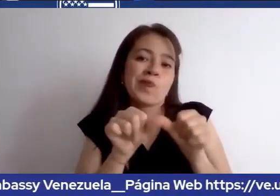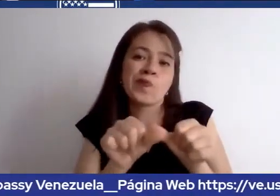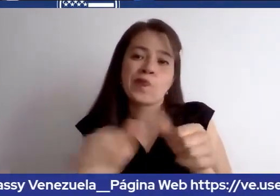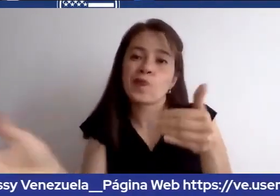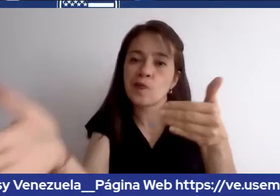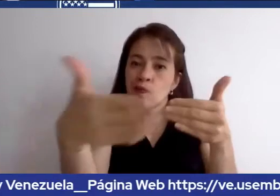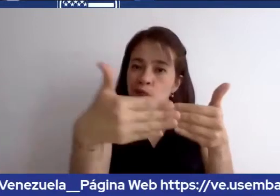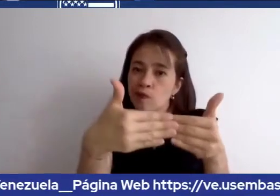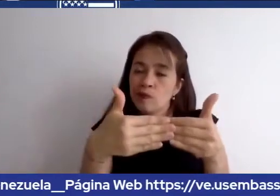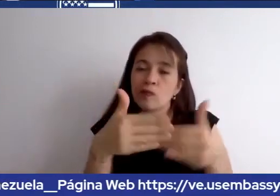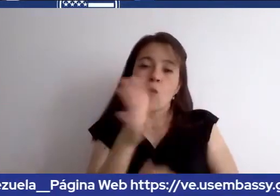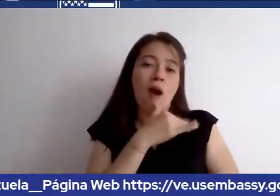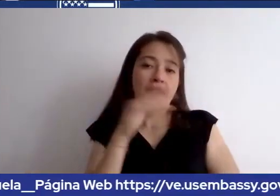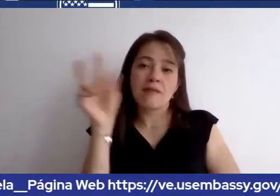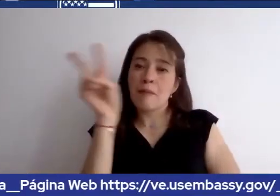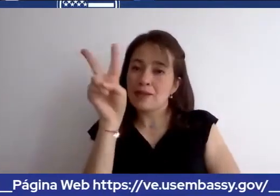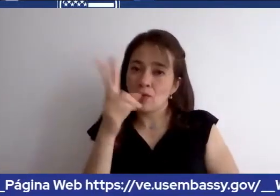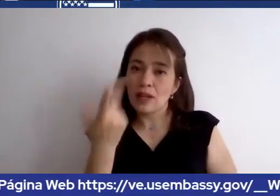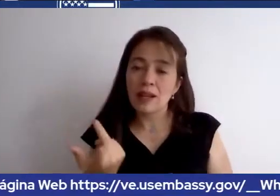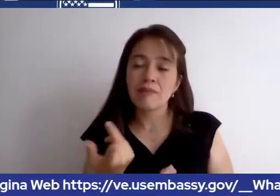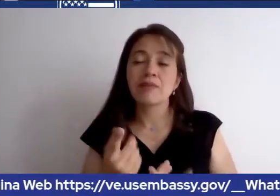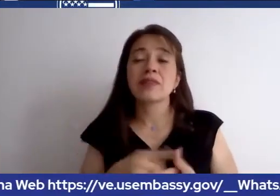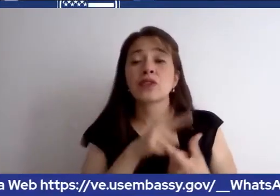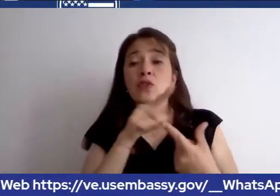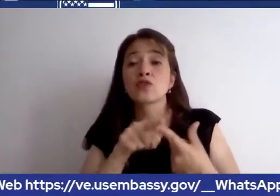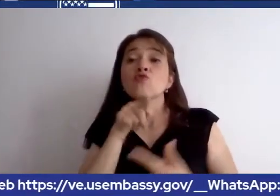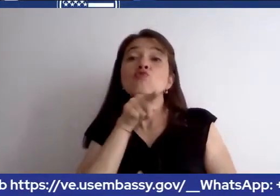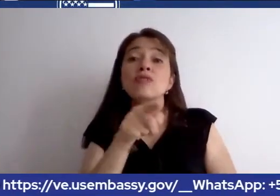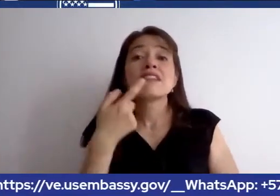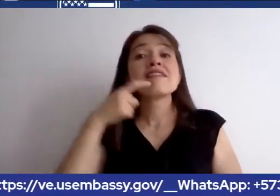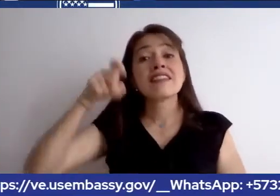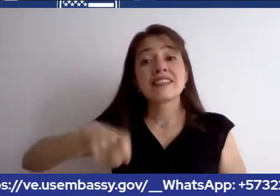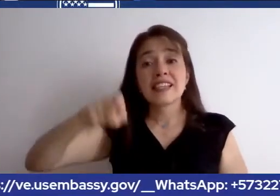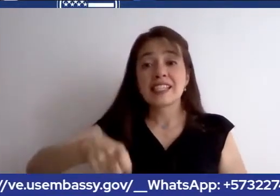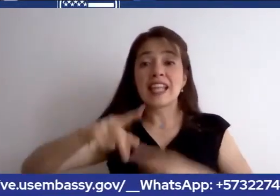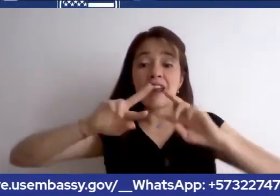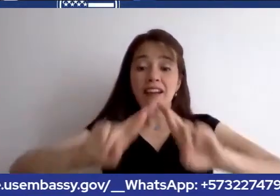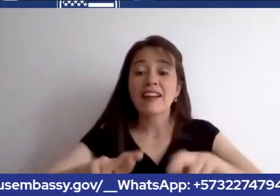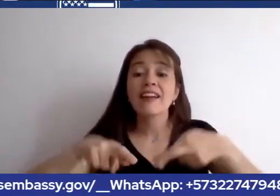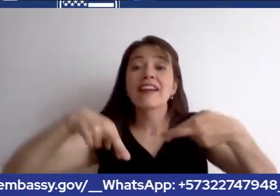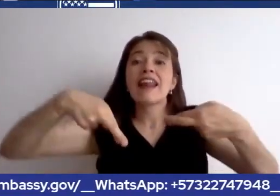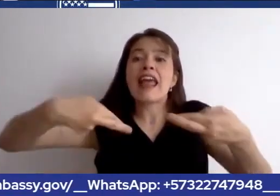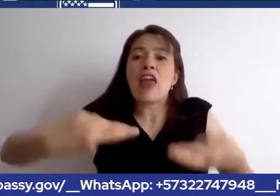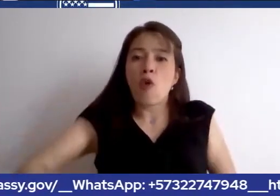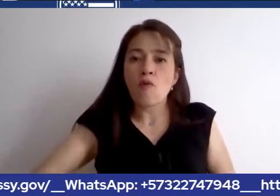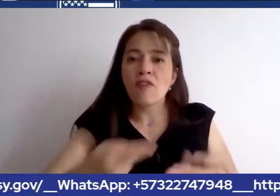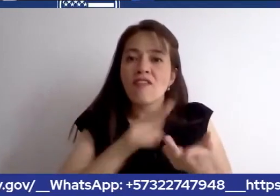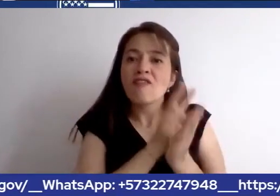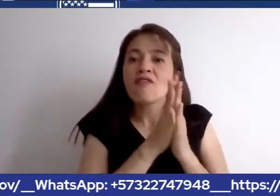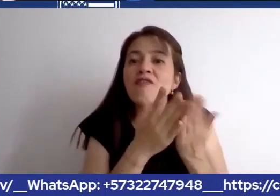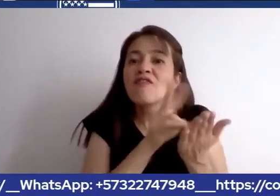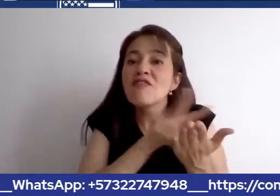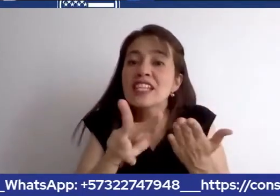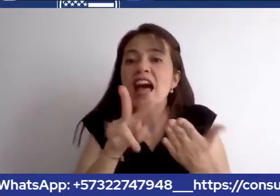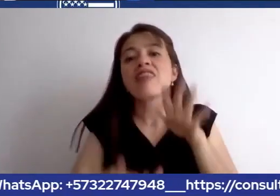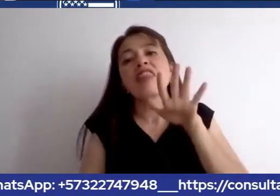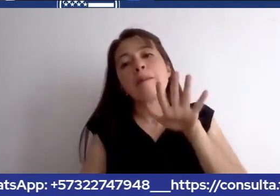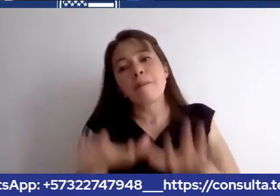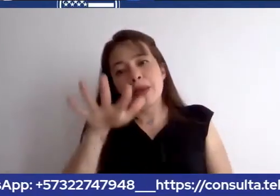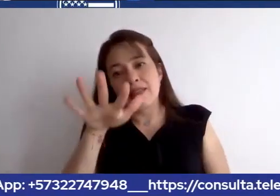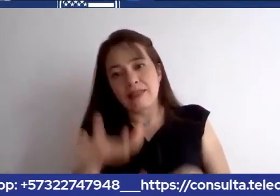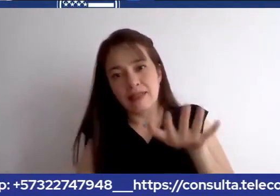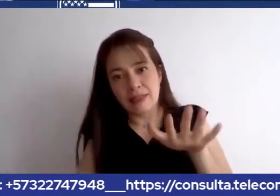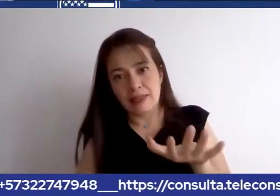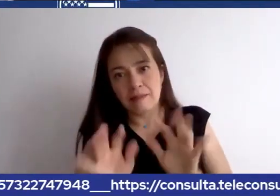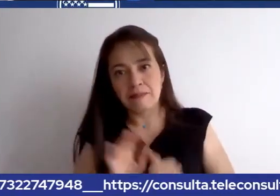si necesita renovar su visa depende del tipo de visa parece que en